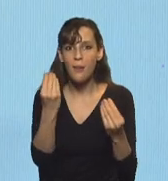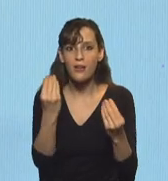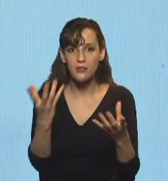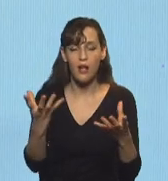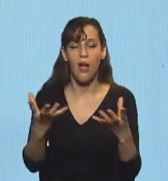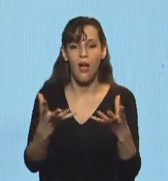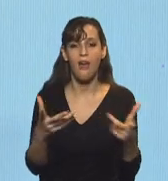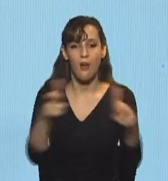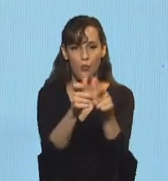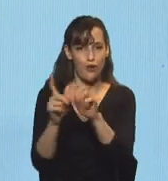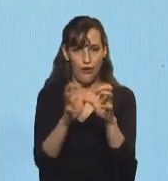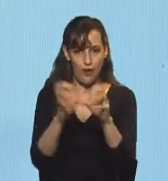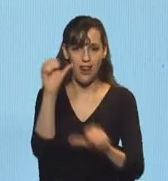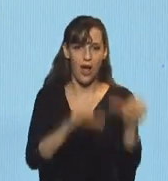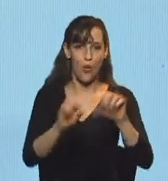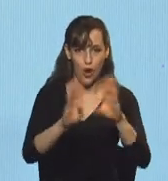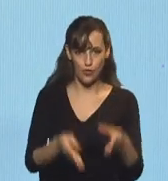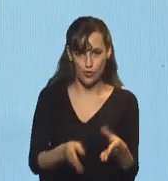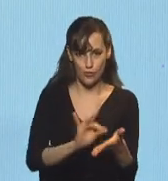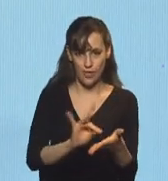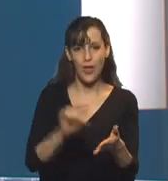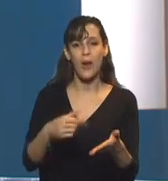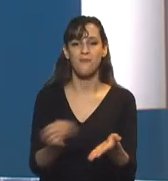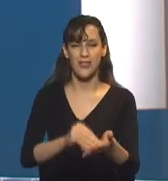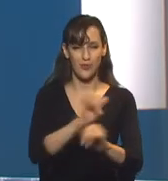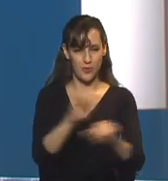laboratorios en la Cámara de Diputados. Seguimos con más información, ahora con Pablo.